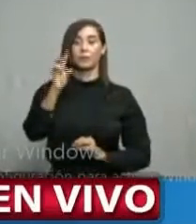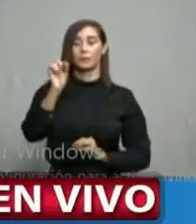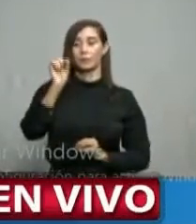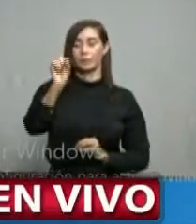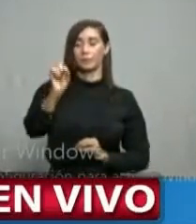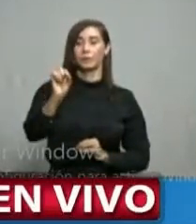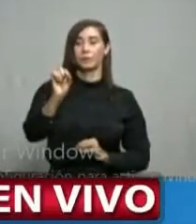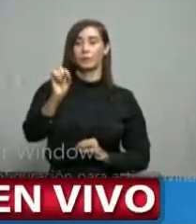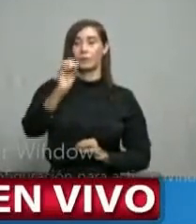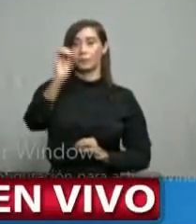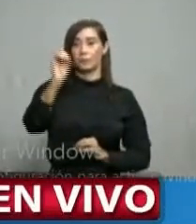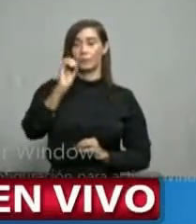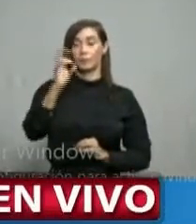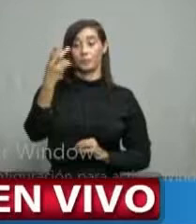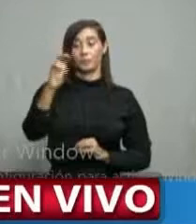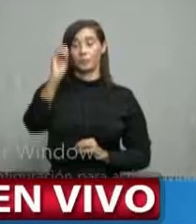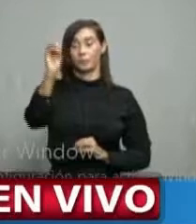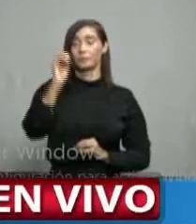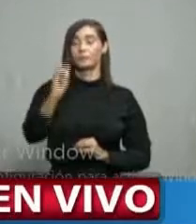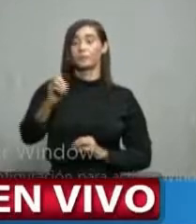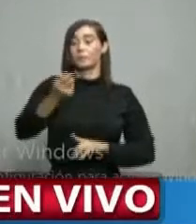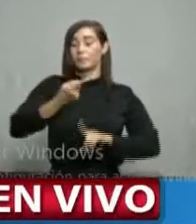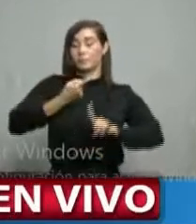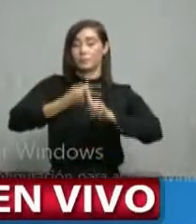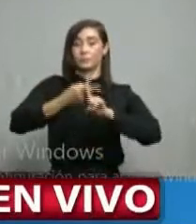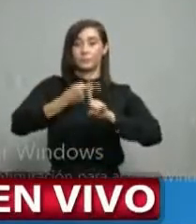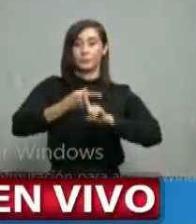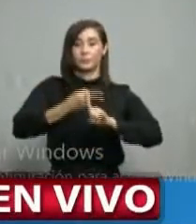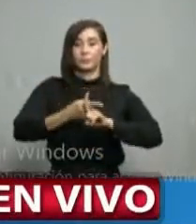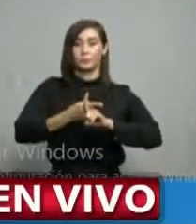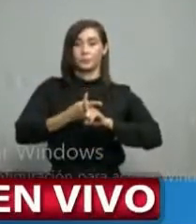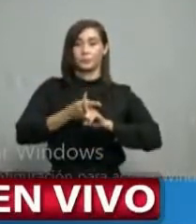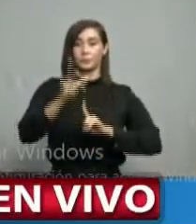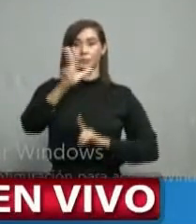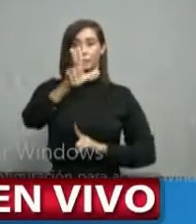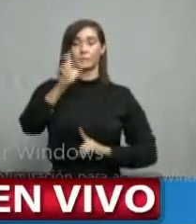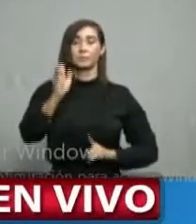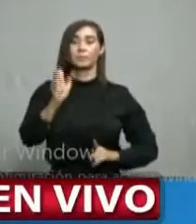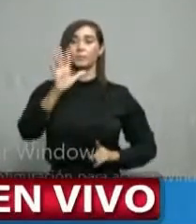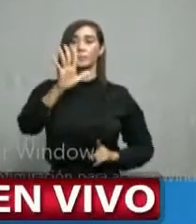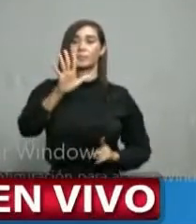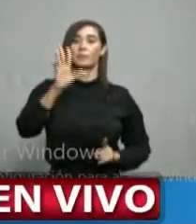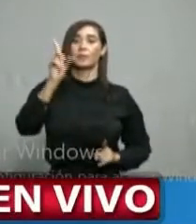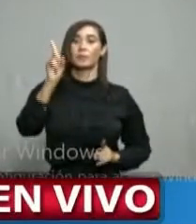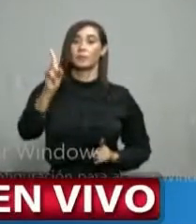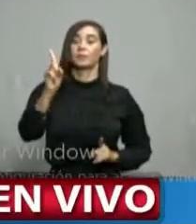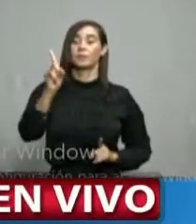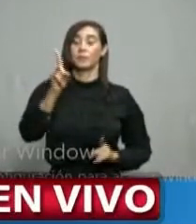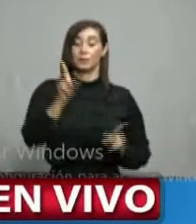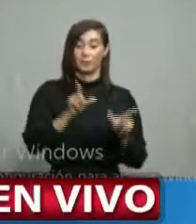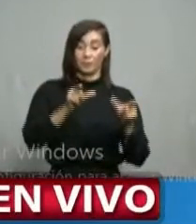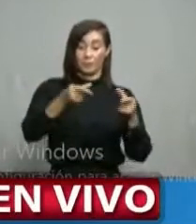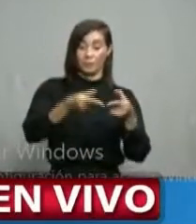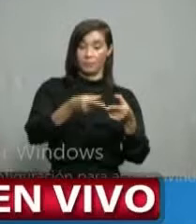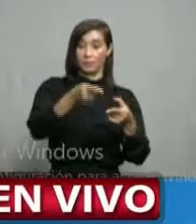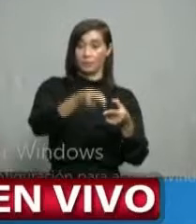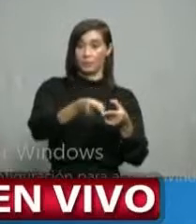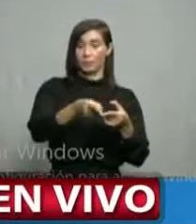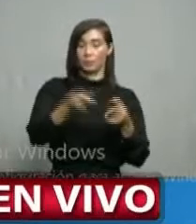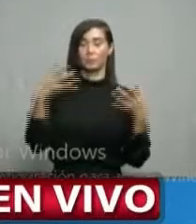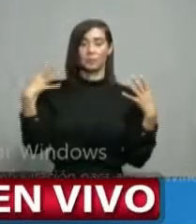.7% la tasa de positividad, 351 de los 500